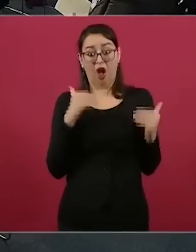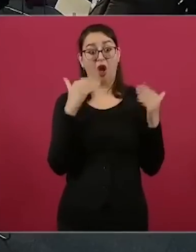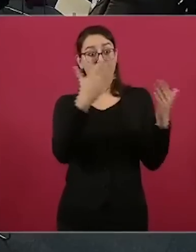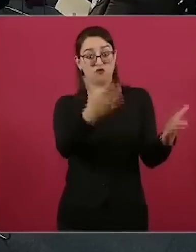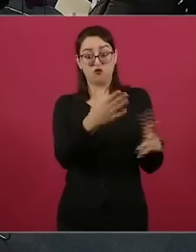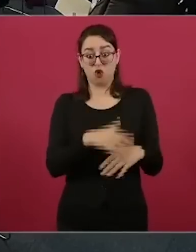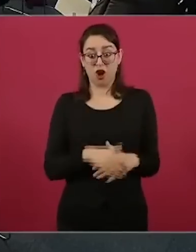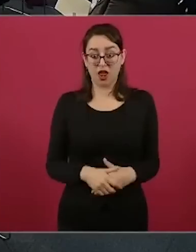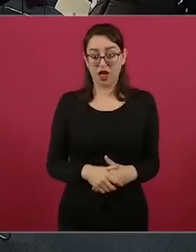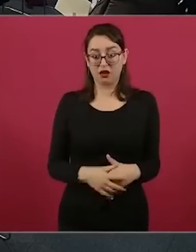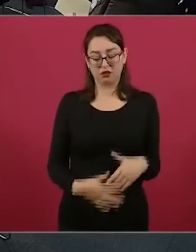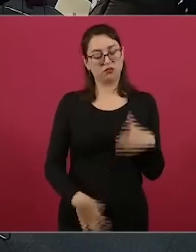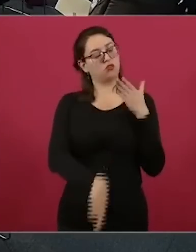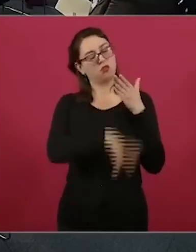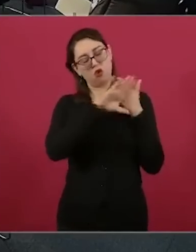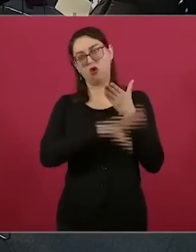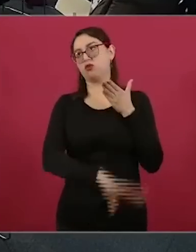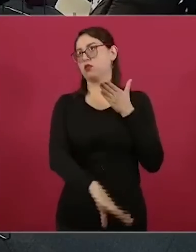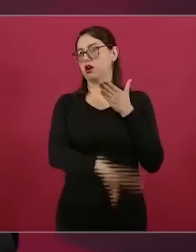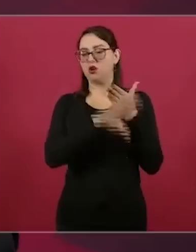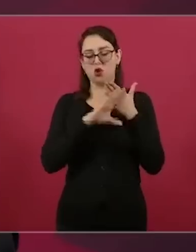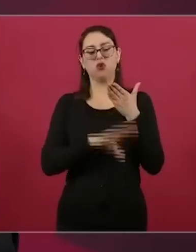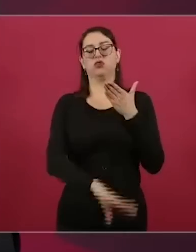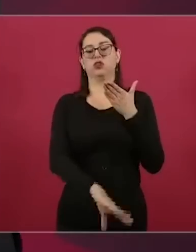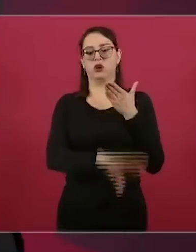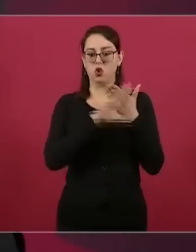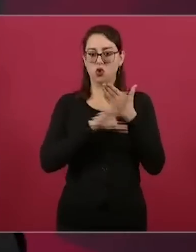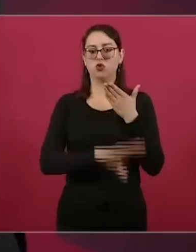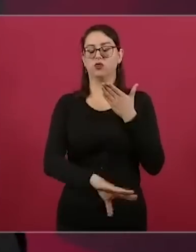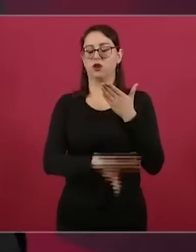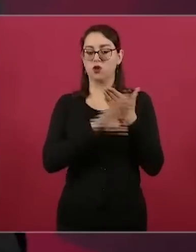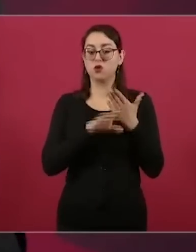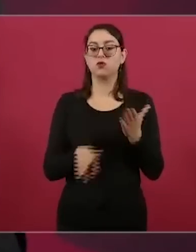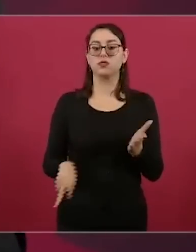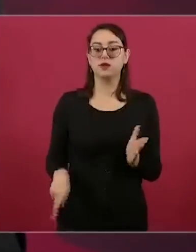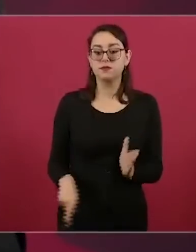el Senado en contra de nosotros, en contra mía,